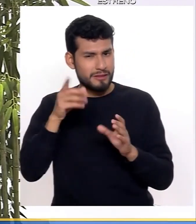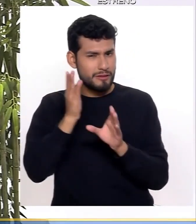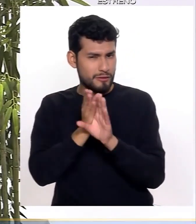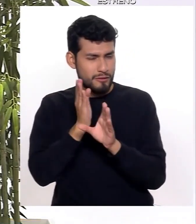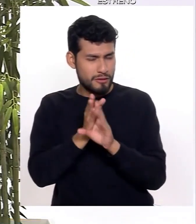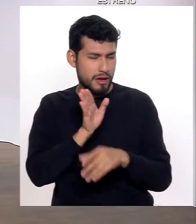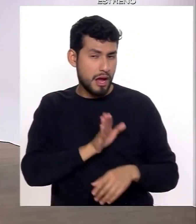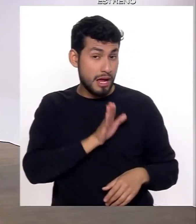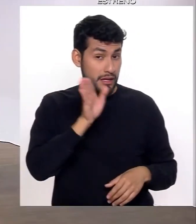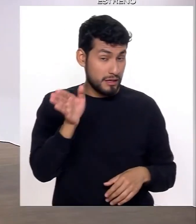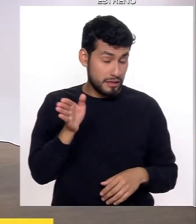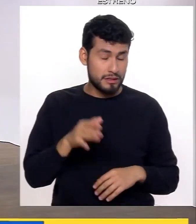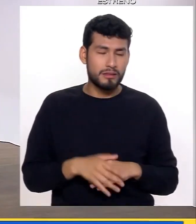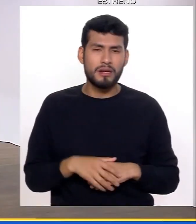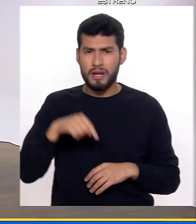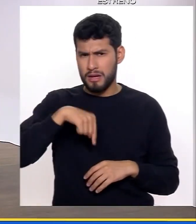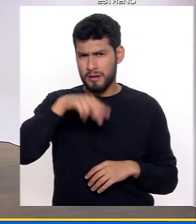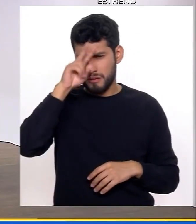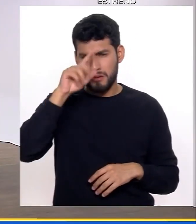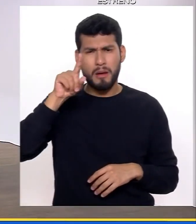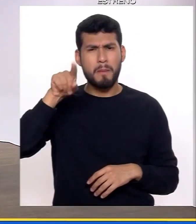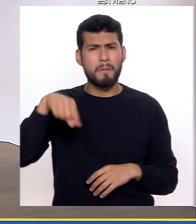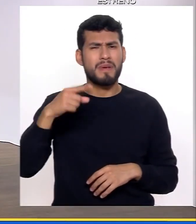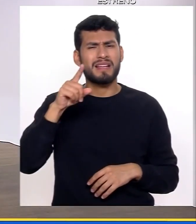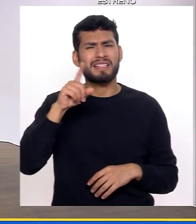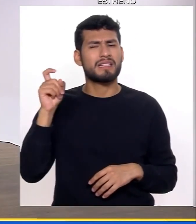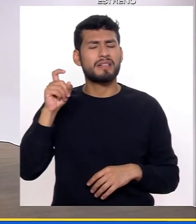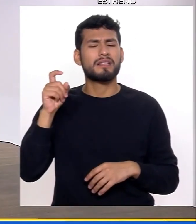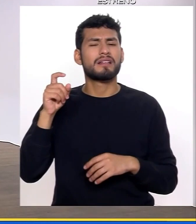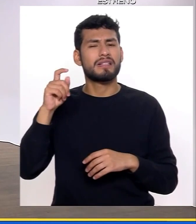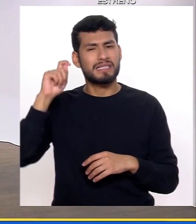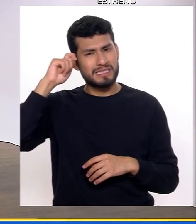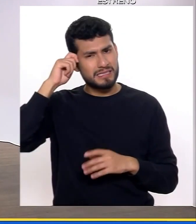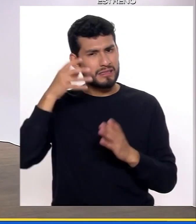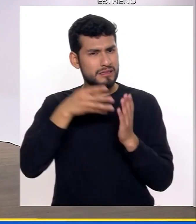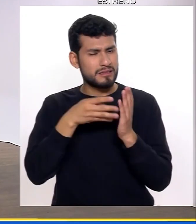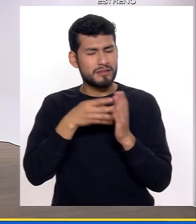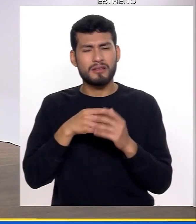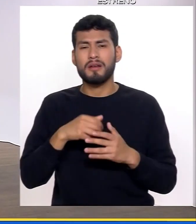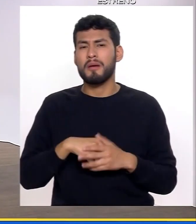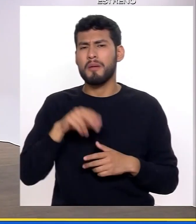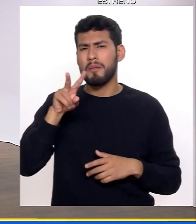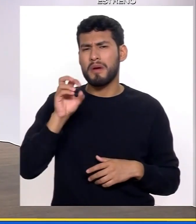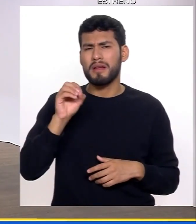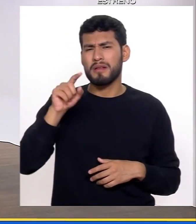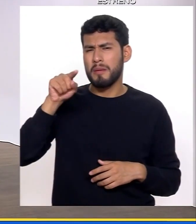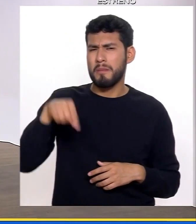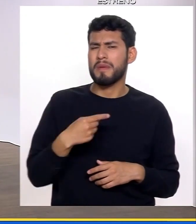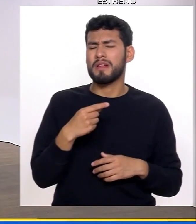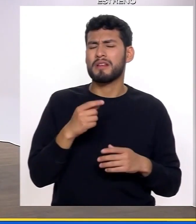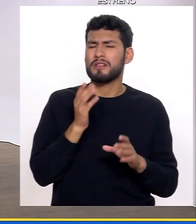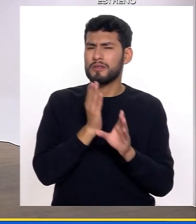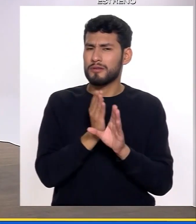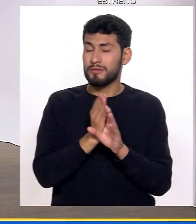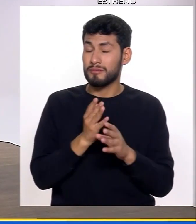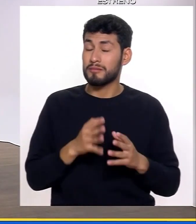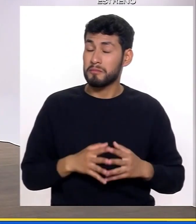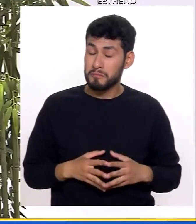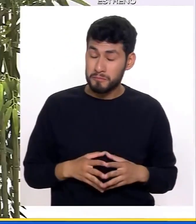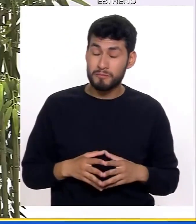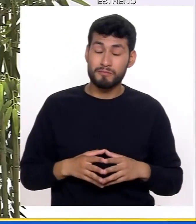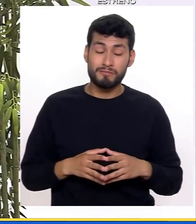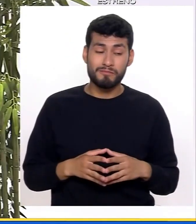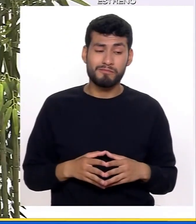voy a un psicólogo, fíjense, en el Perú son 1.100 psiquiatras, son 20.000 psicólogos. Entonces, realmente,